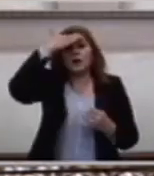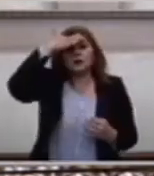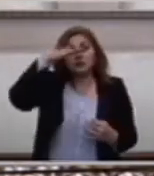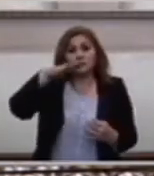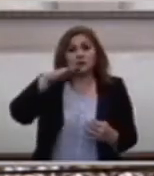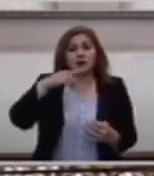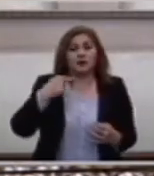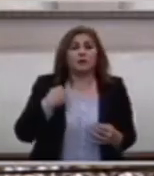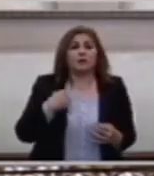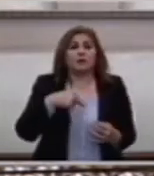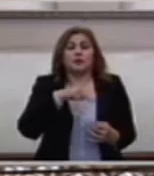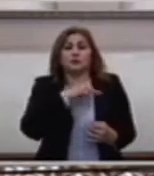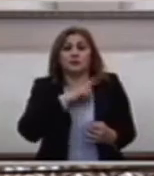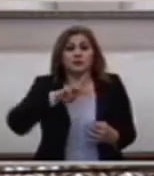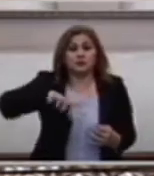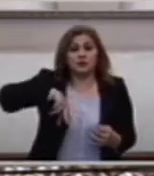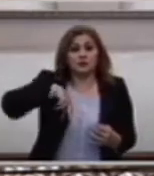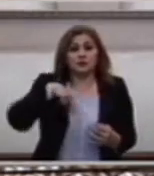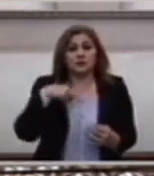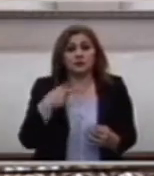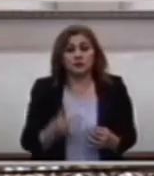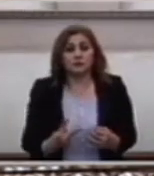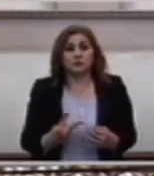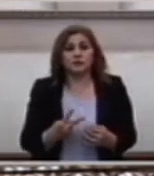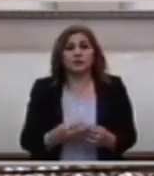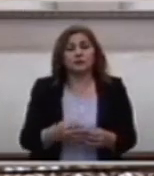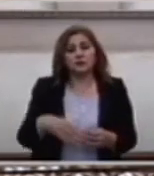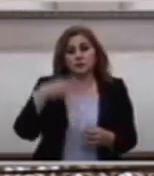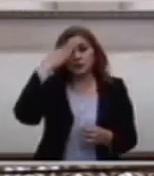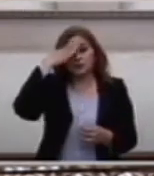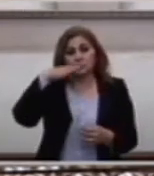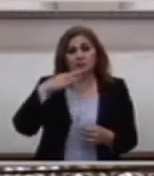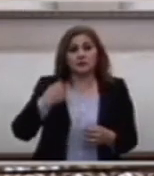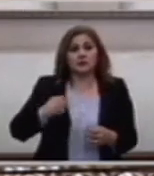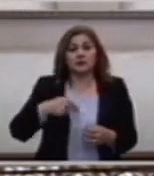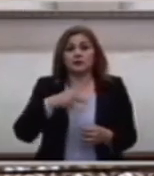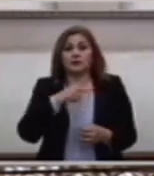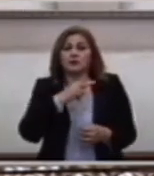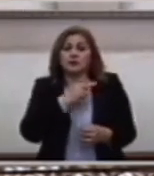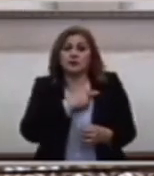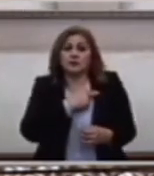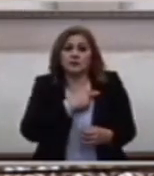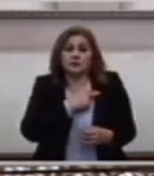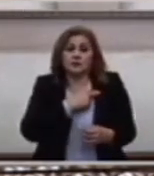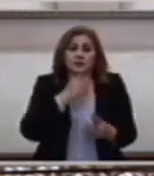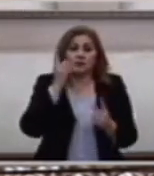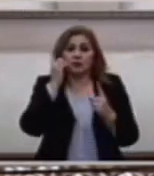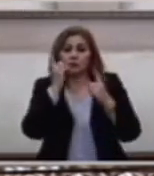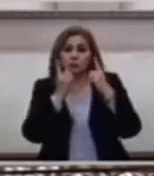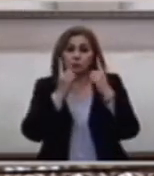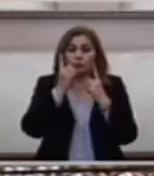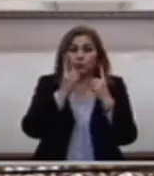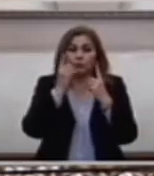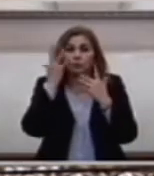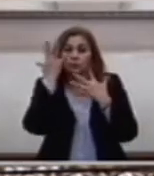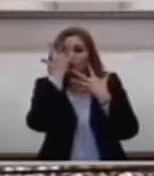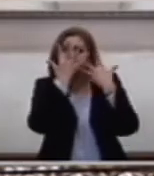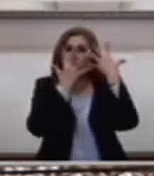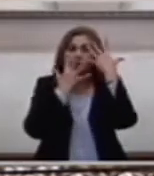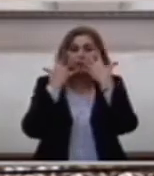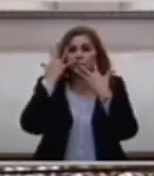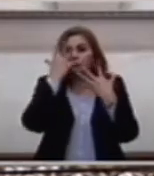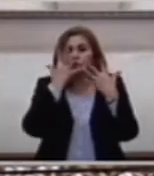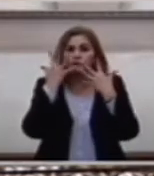De nuestras Debilidades De nuestras Incongruencias De nuestras